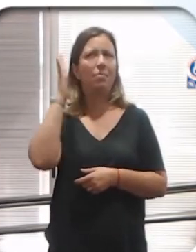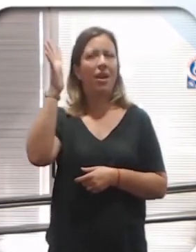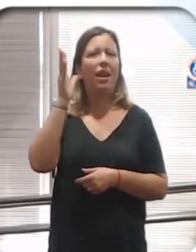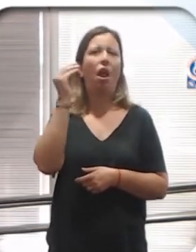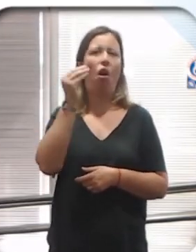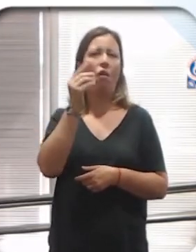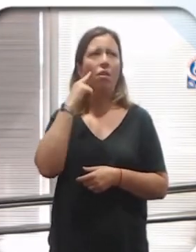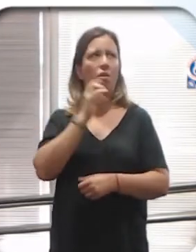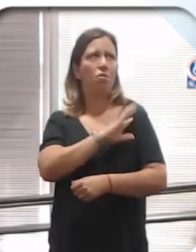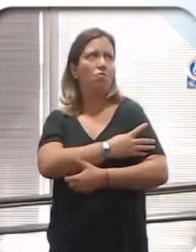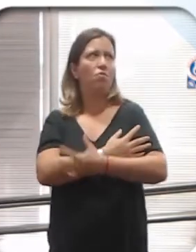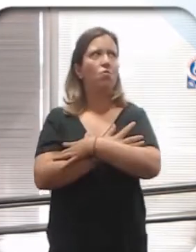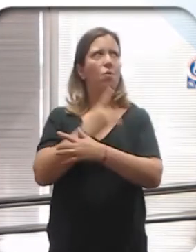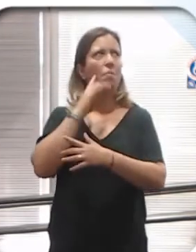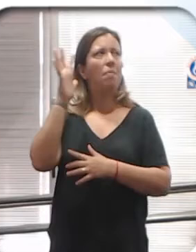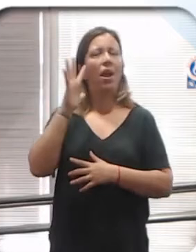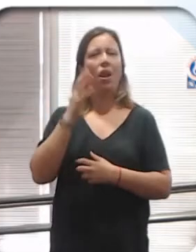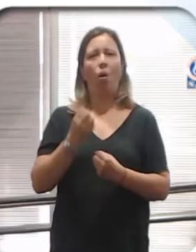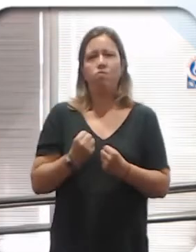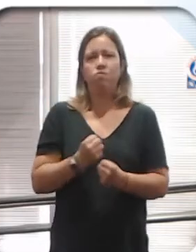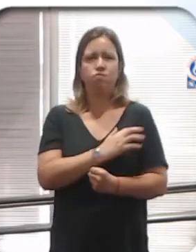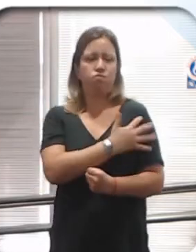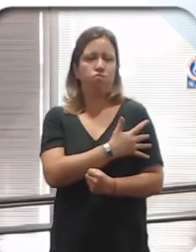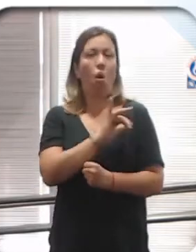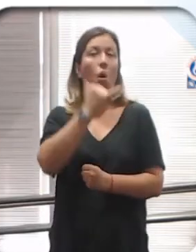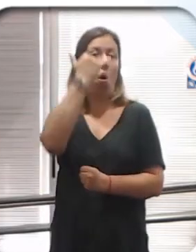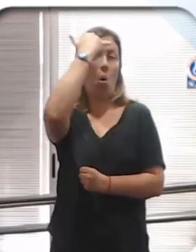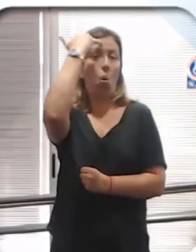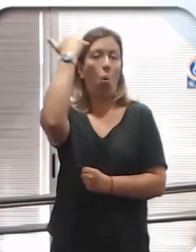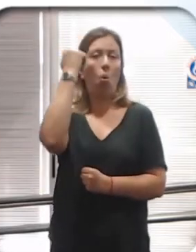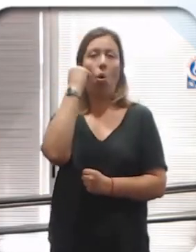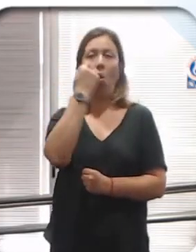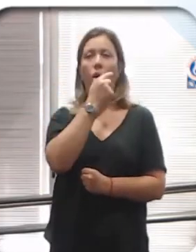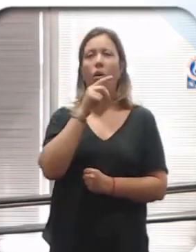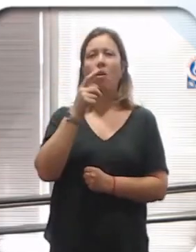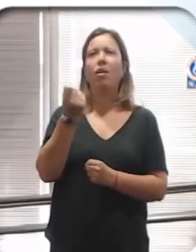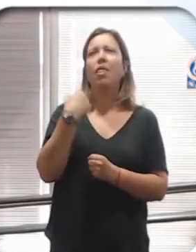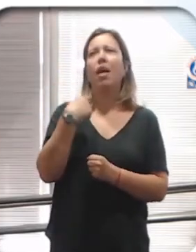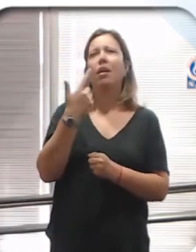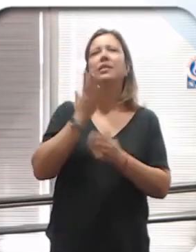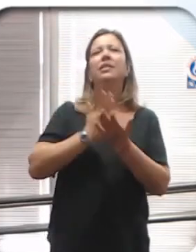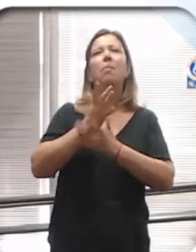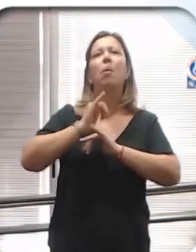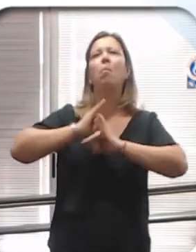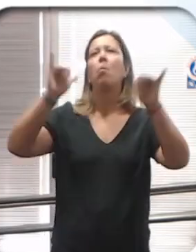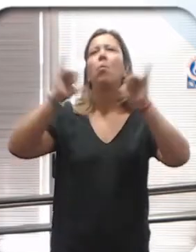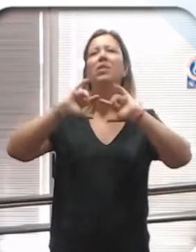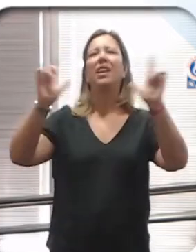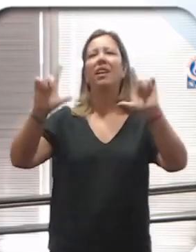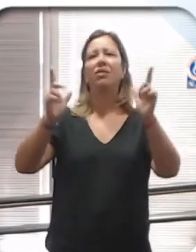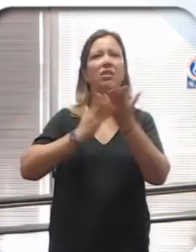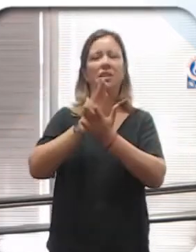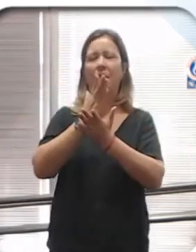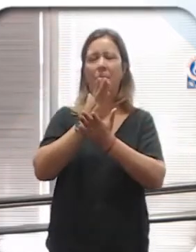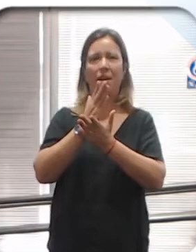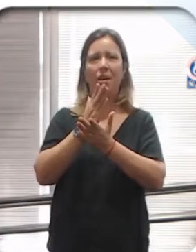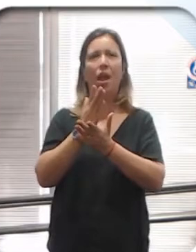Todos musculosos. Y acá está en blanco y negro, pero podría haberles puesto rubio de ojos claros, que es lo que nos vende la publicidad en realidad, ¿no?